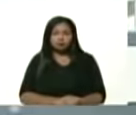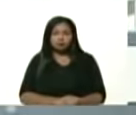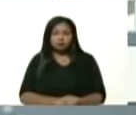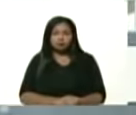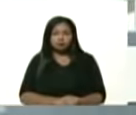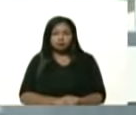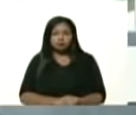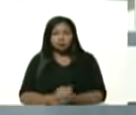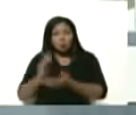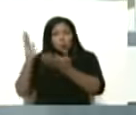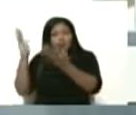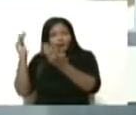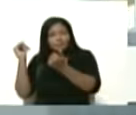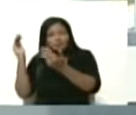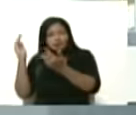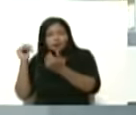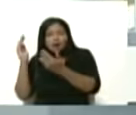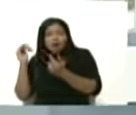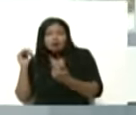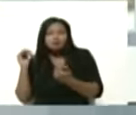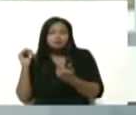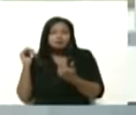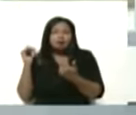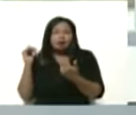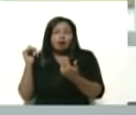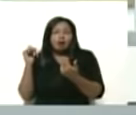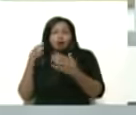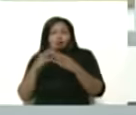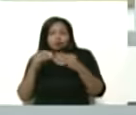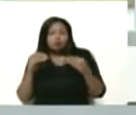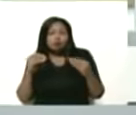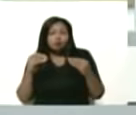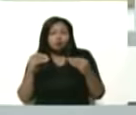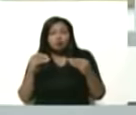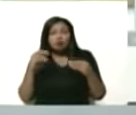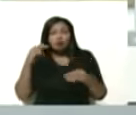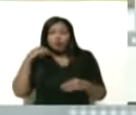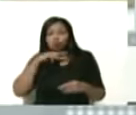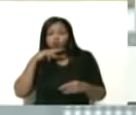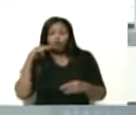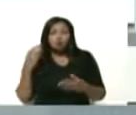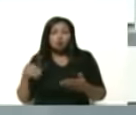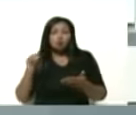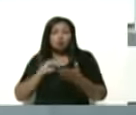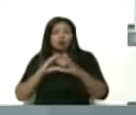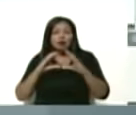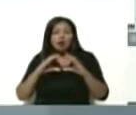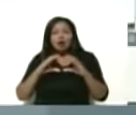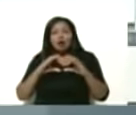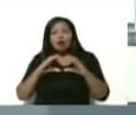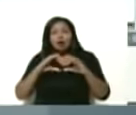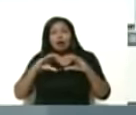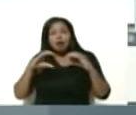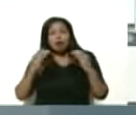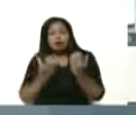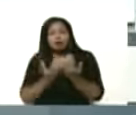gran esperanza, de en octubre volver a las clases presenciales.